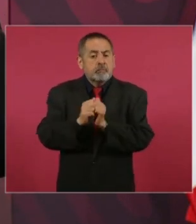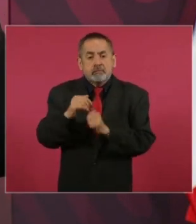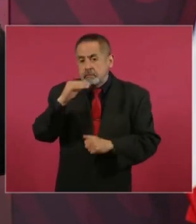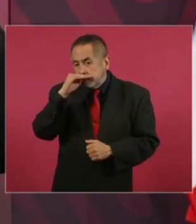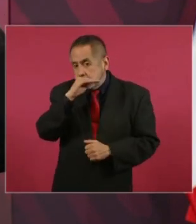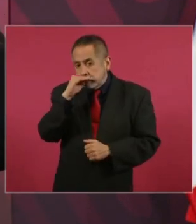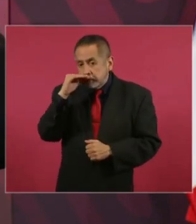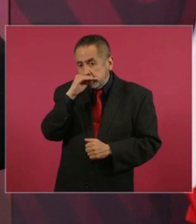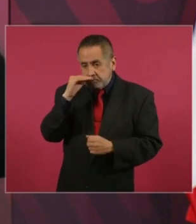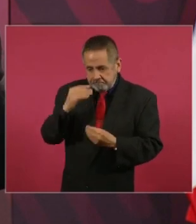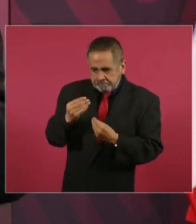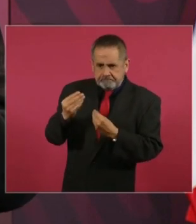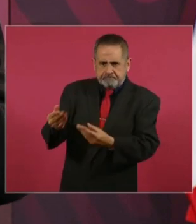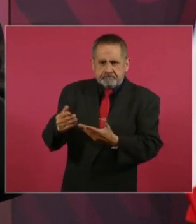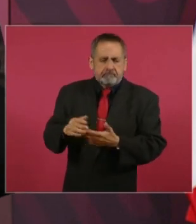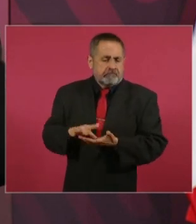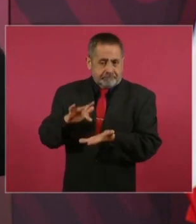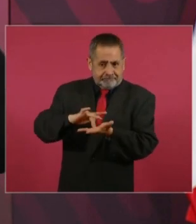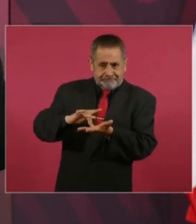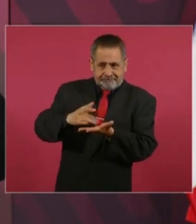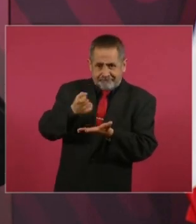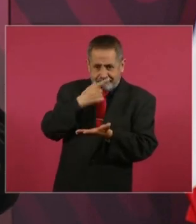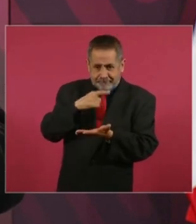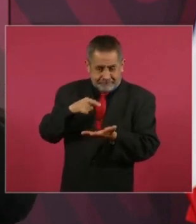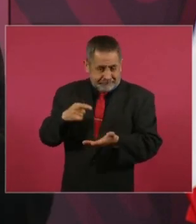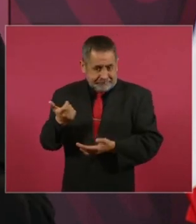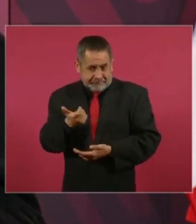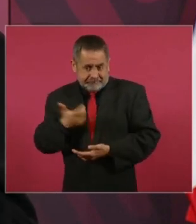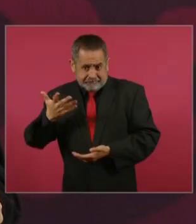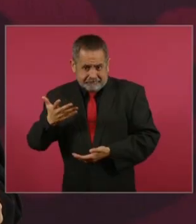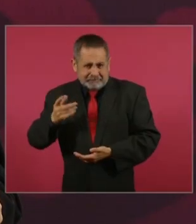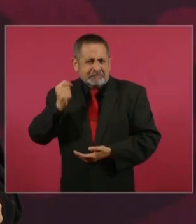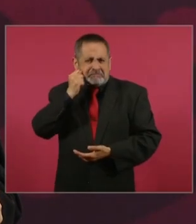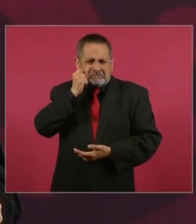hasta los medicamentos más caros.